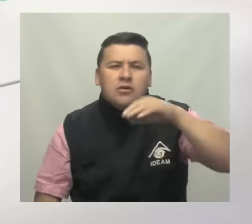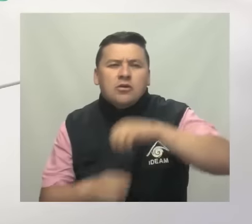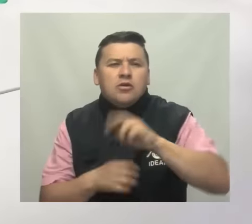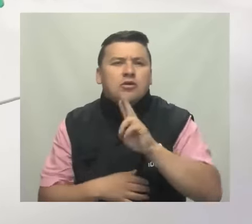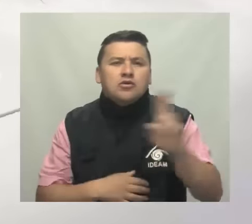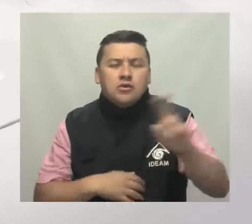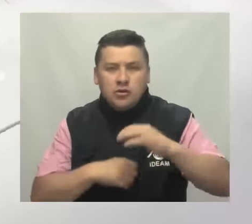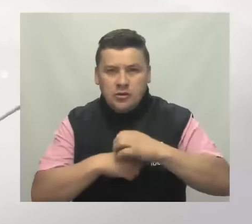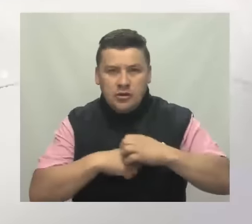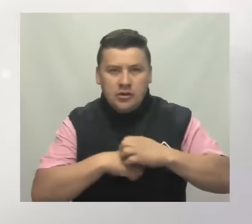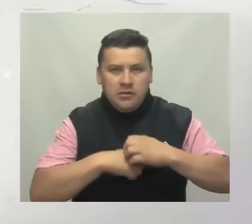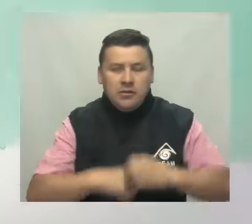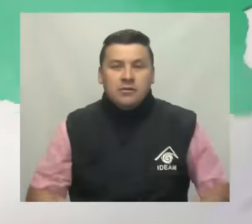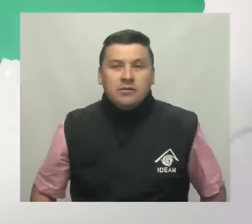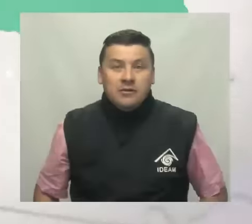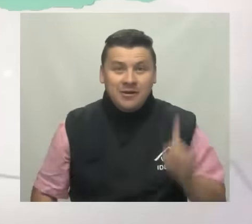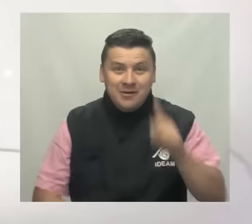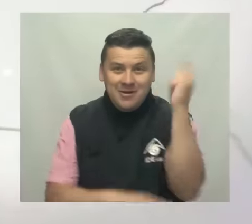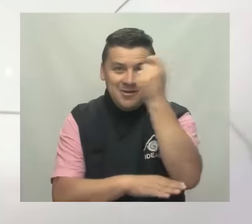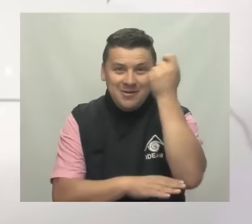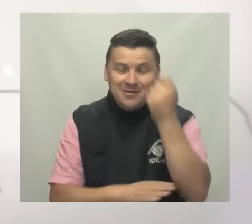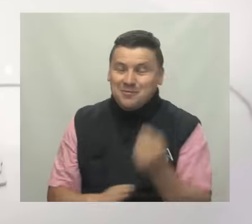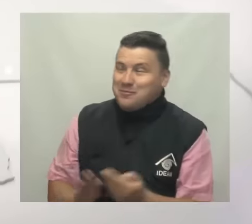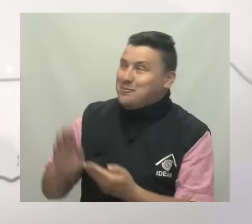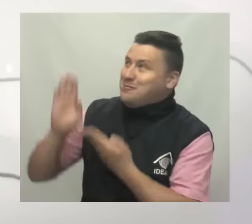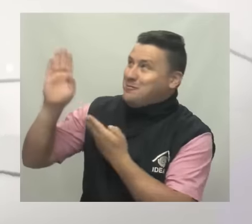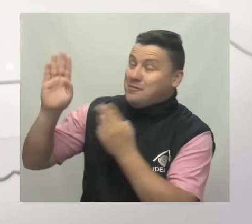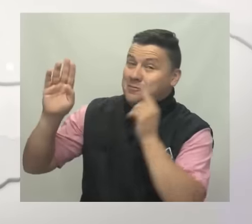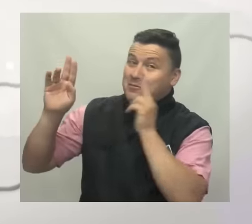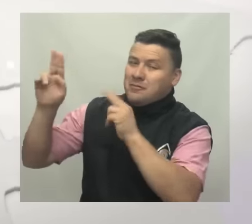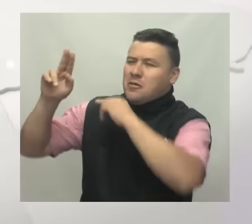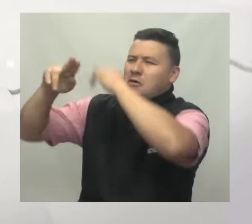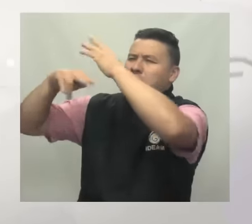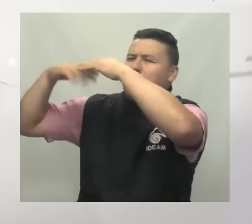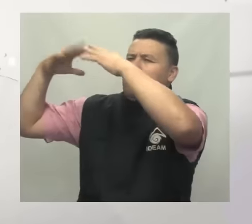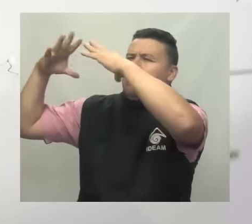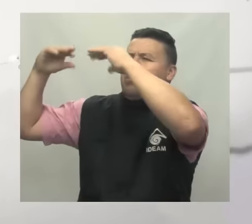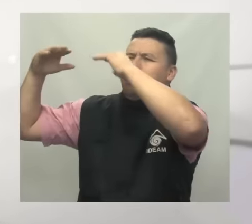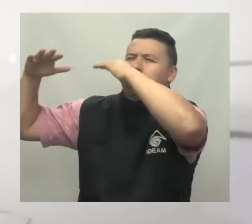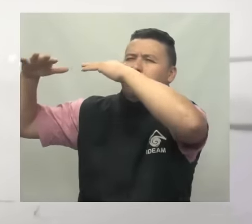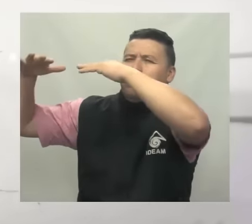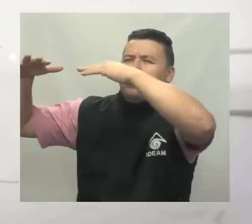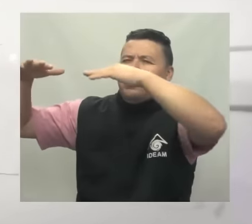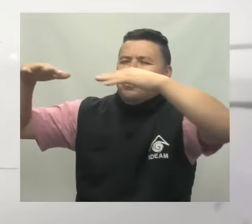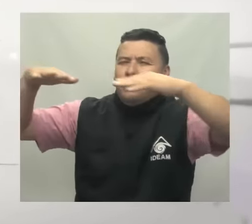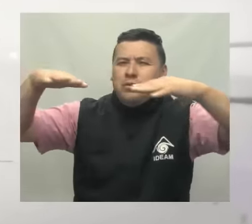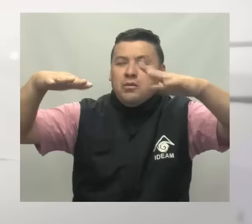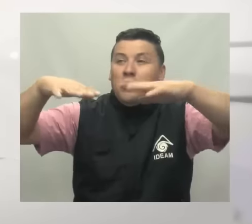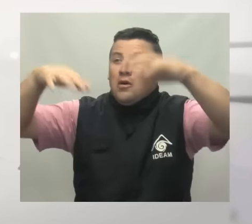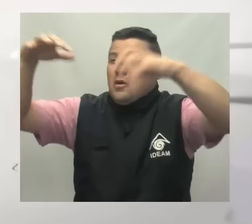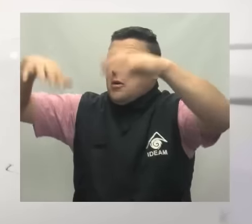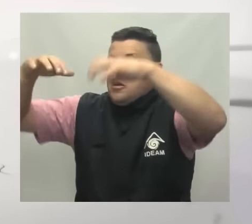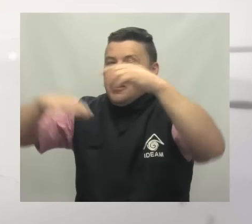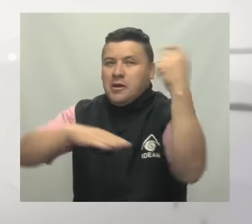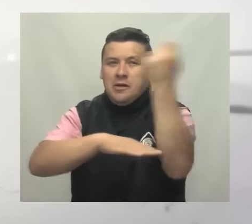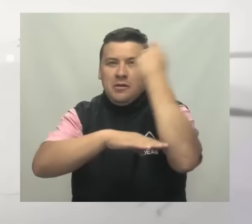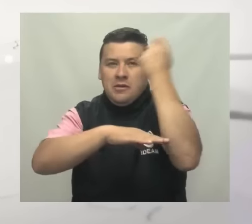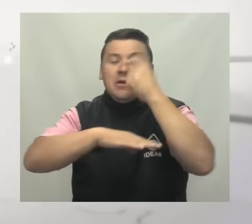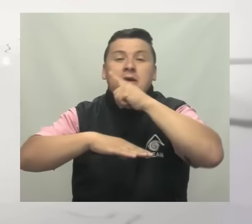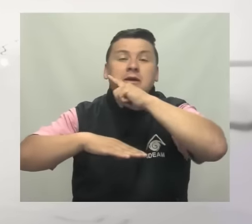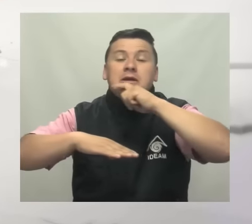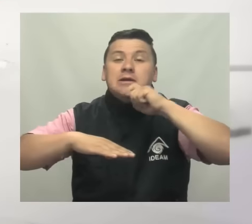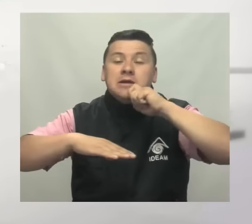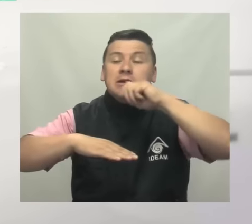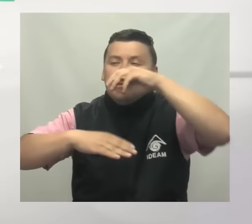también en el sur de Tolima En los llanos orientales se observa un paisaje nublado en gran parte de la región Con lluvias en el meta y